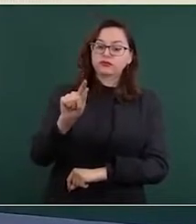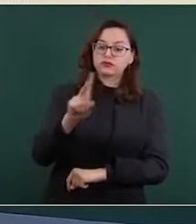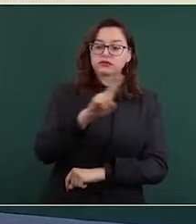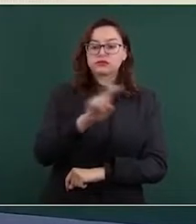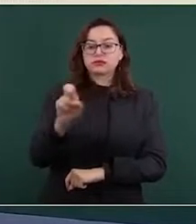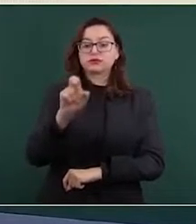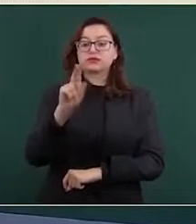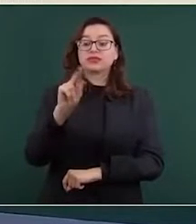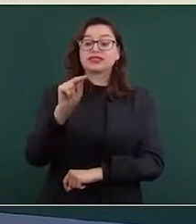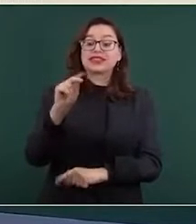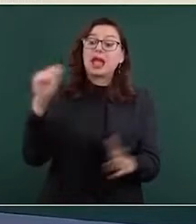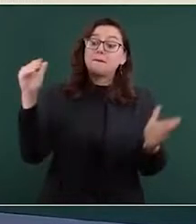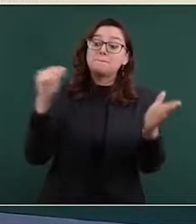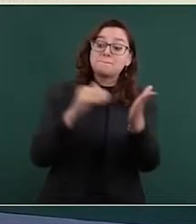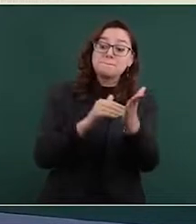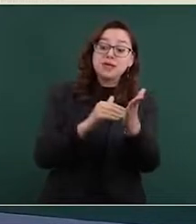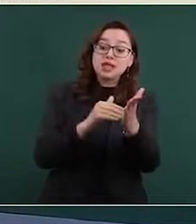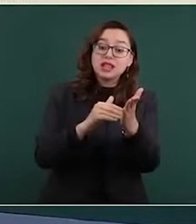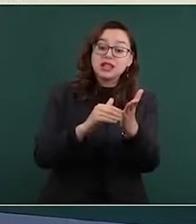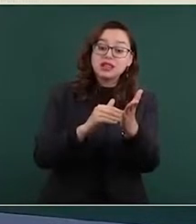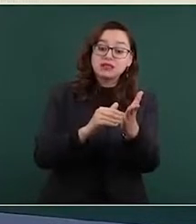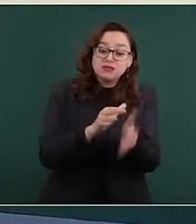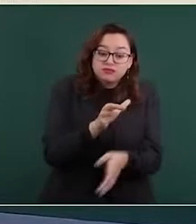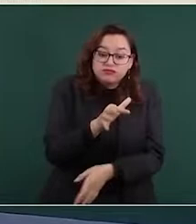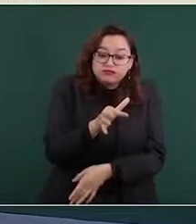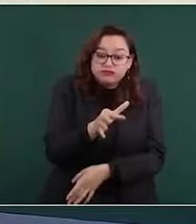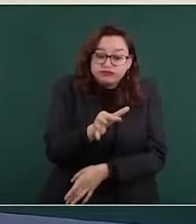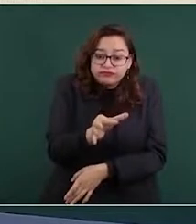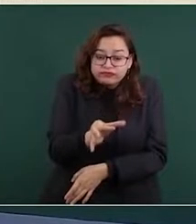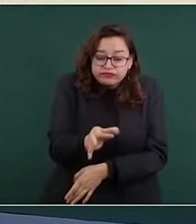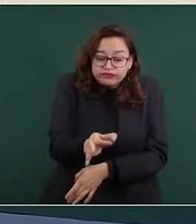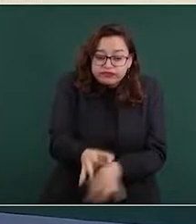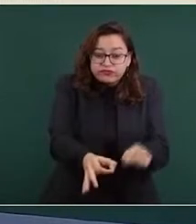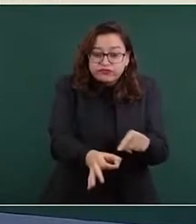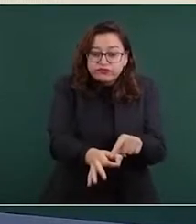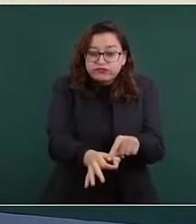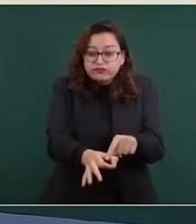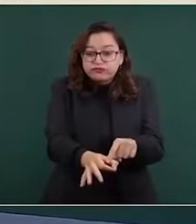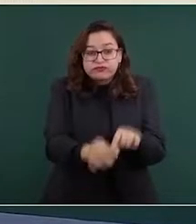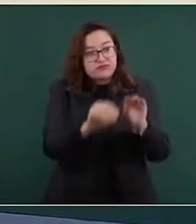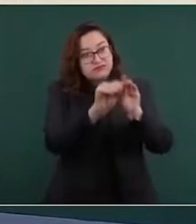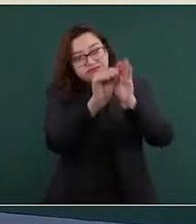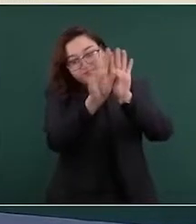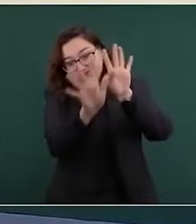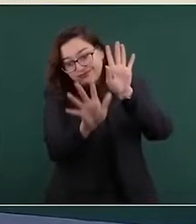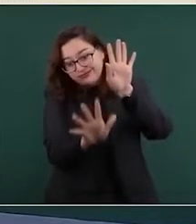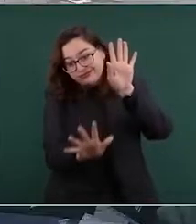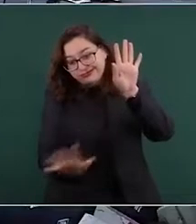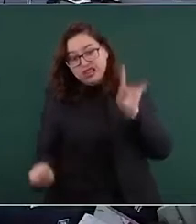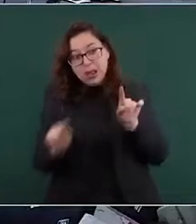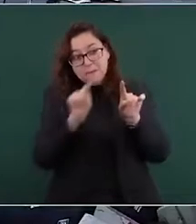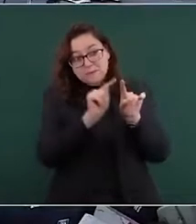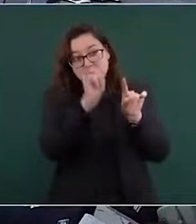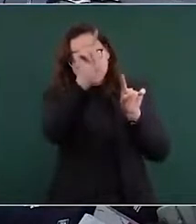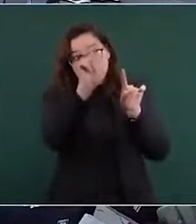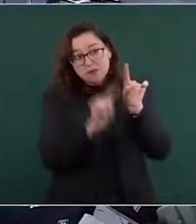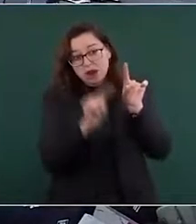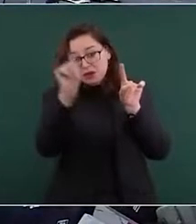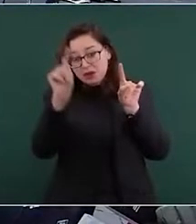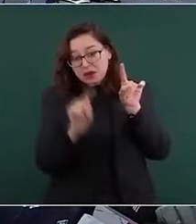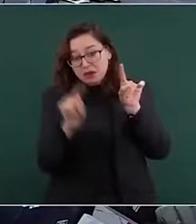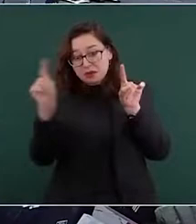280 mil pequeñas comunidades. Entonces, esto